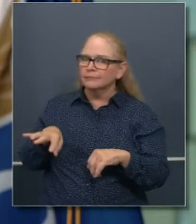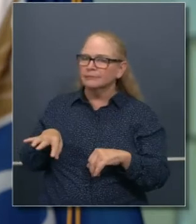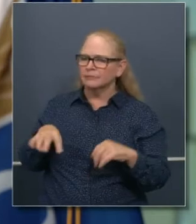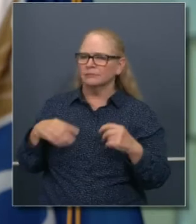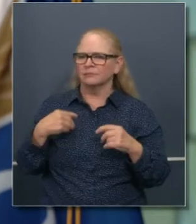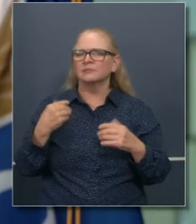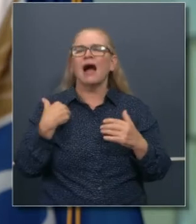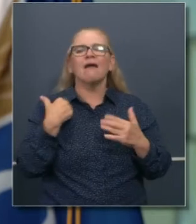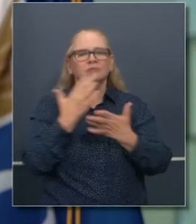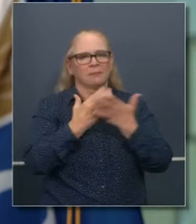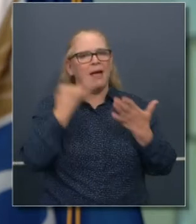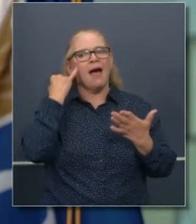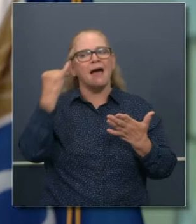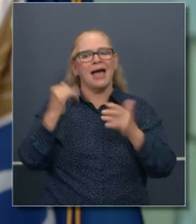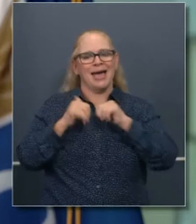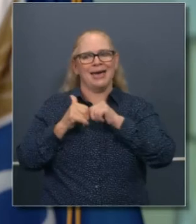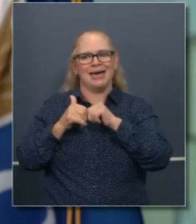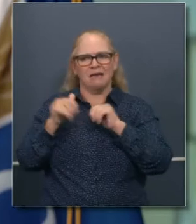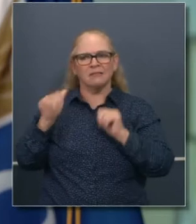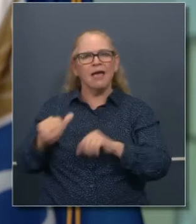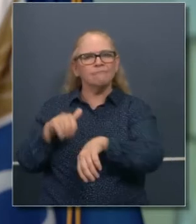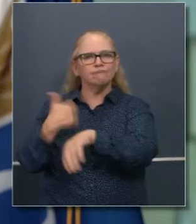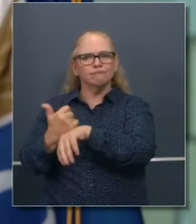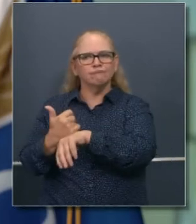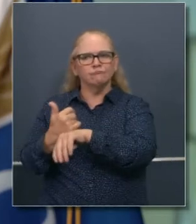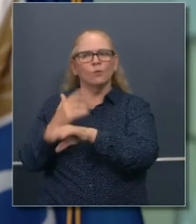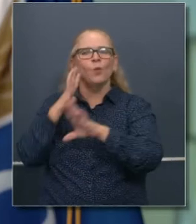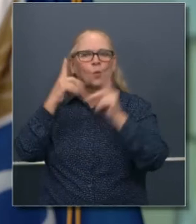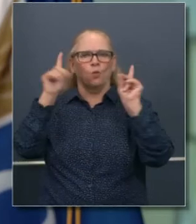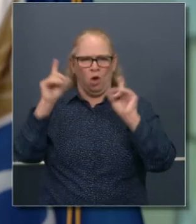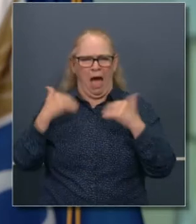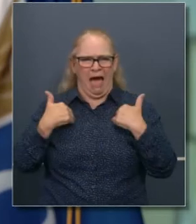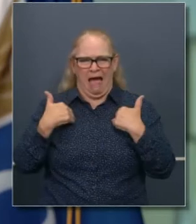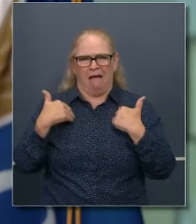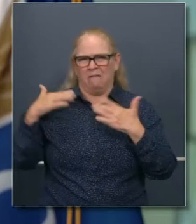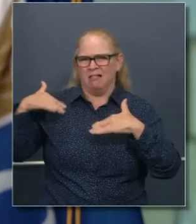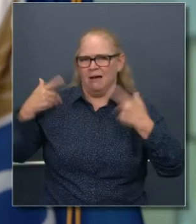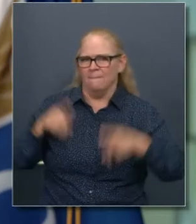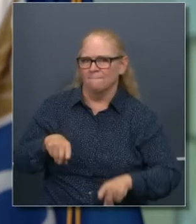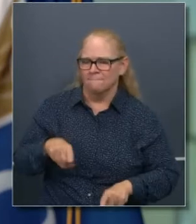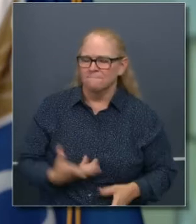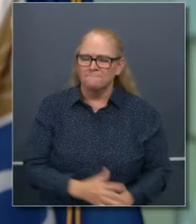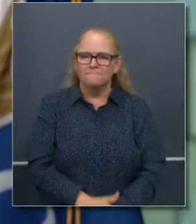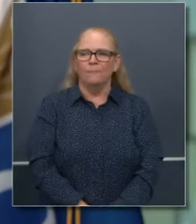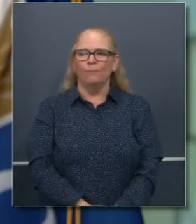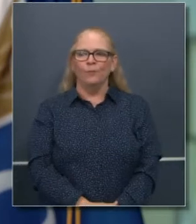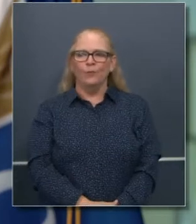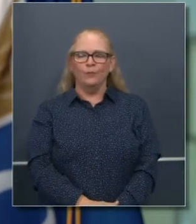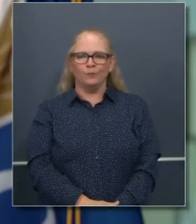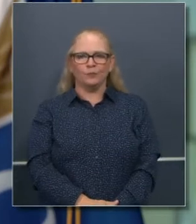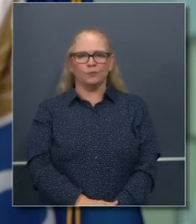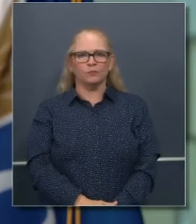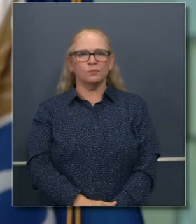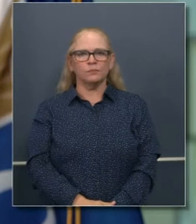un camino marcado en nuestro mapa y creemos que tendremos algo que funcionará muy bien antes del primero de septiembre.